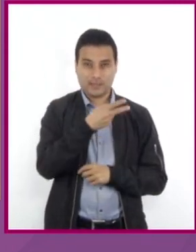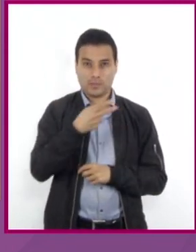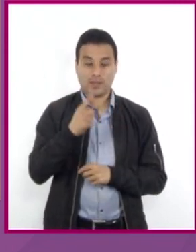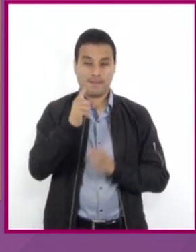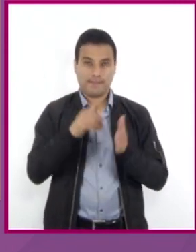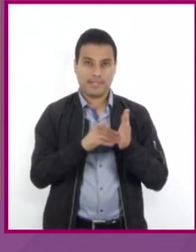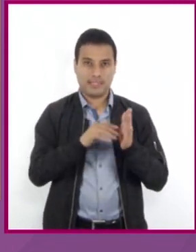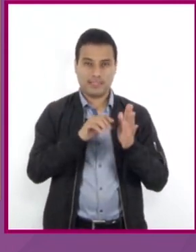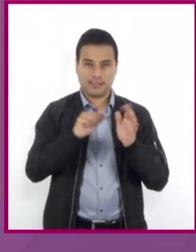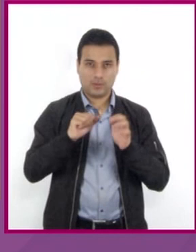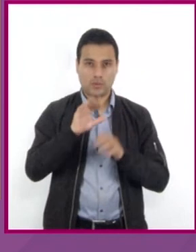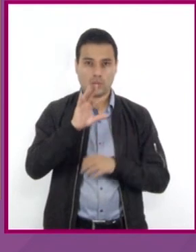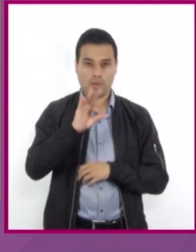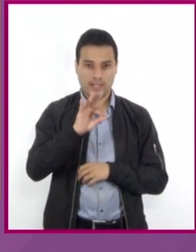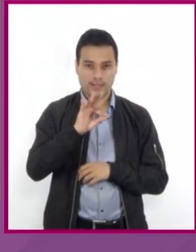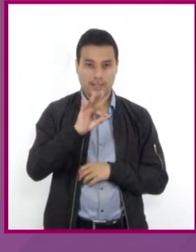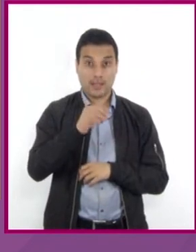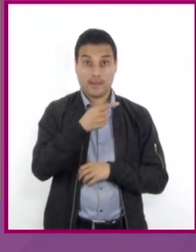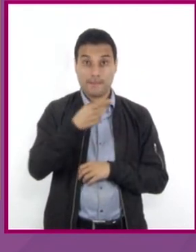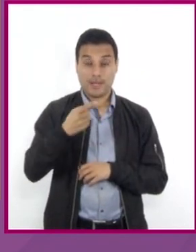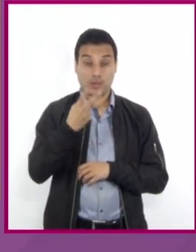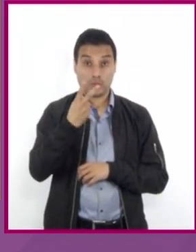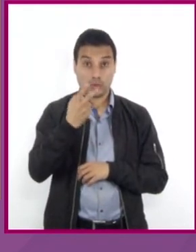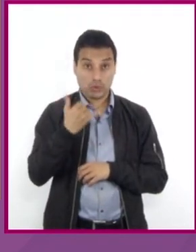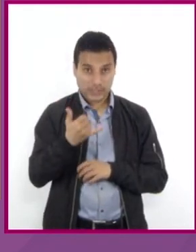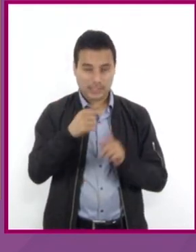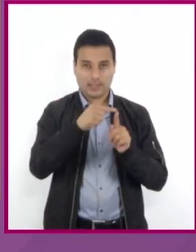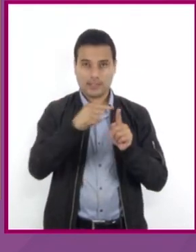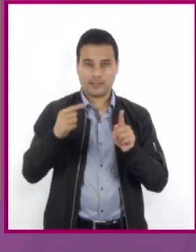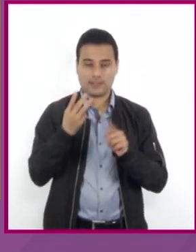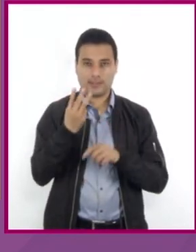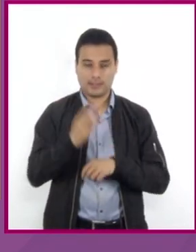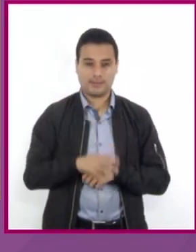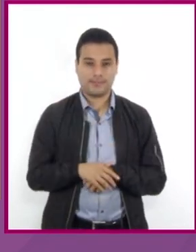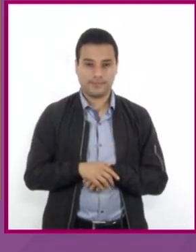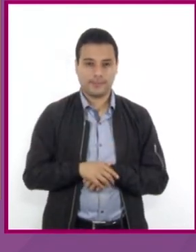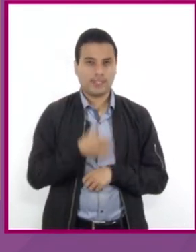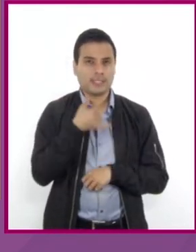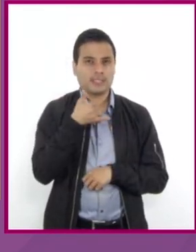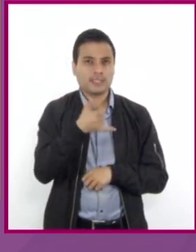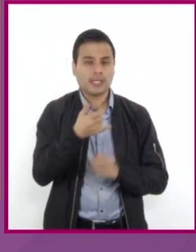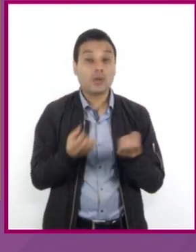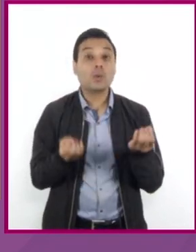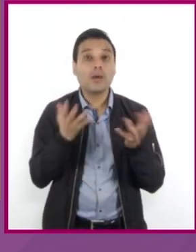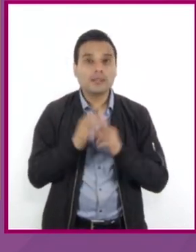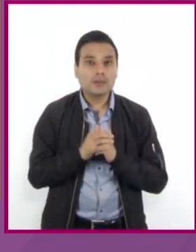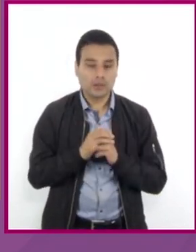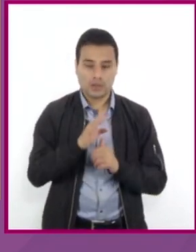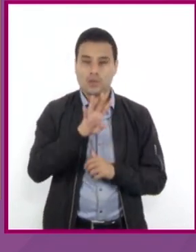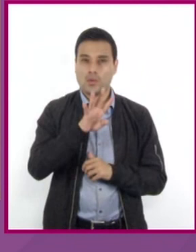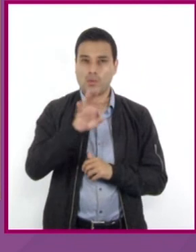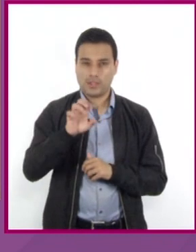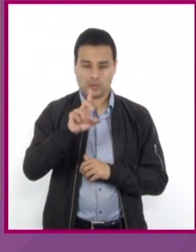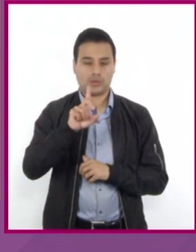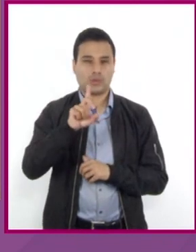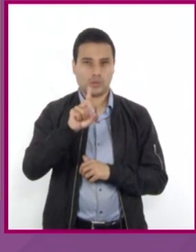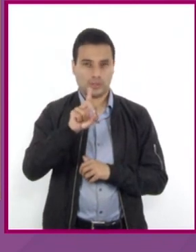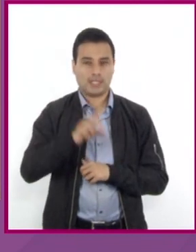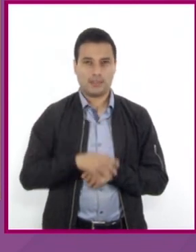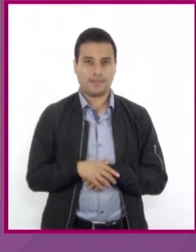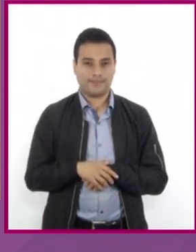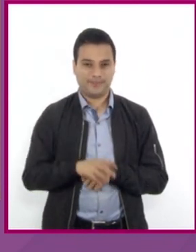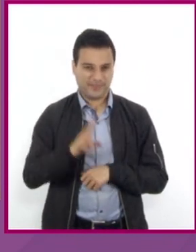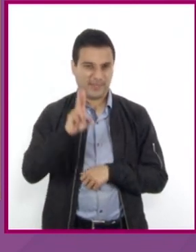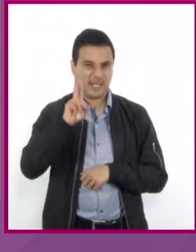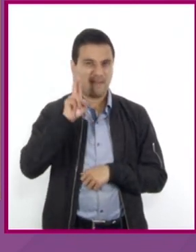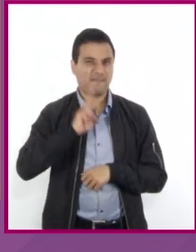menos 2Y entre 3 si Y es igual a 430 por lo tanto se